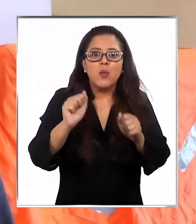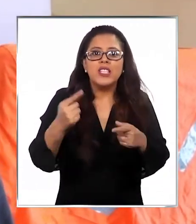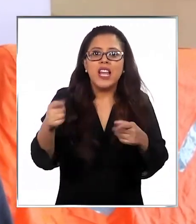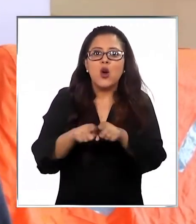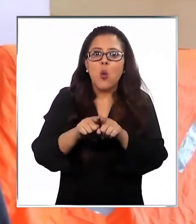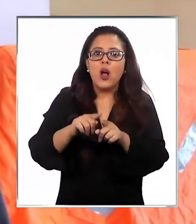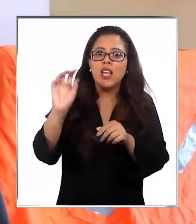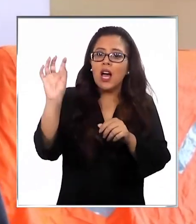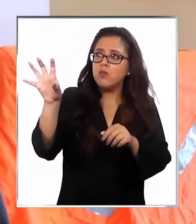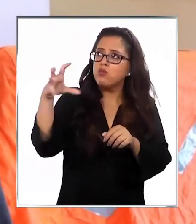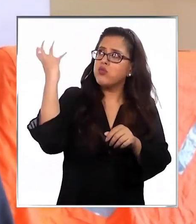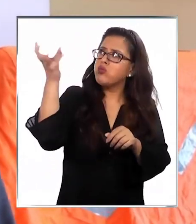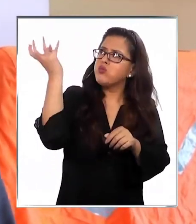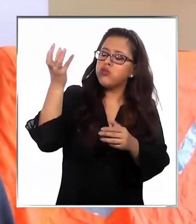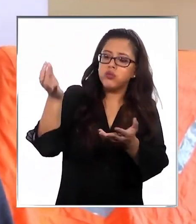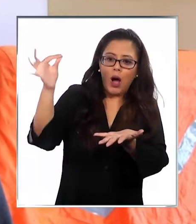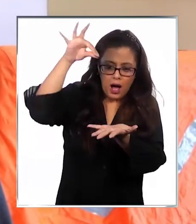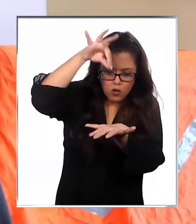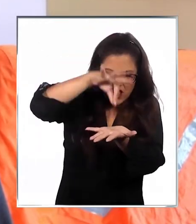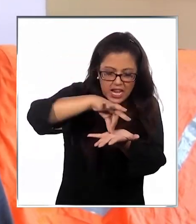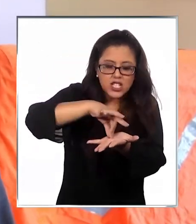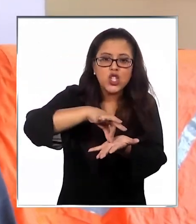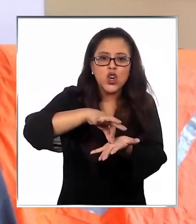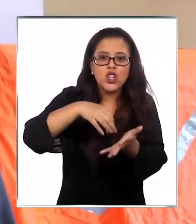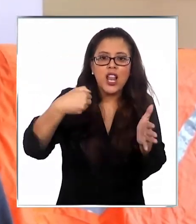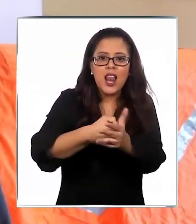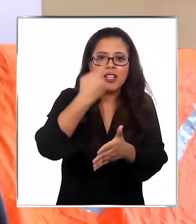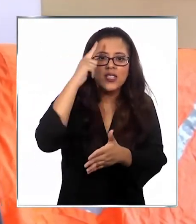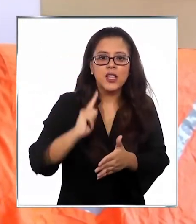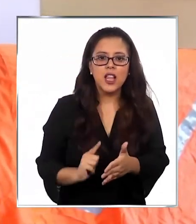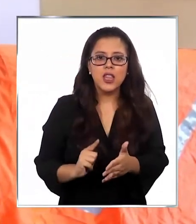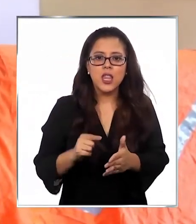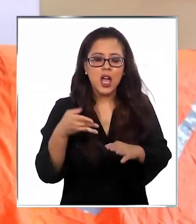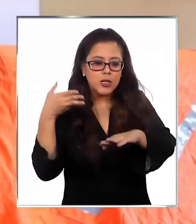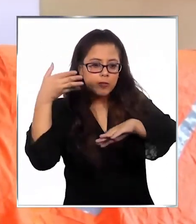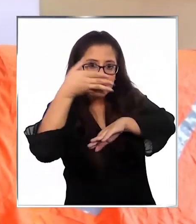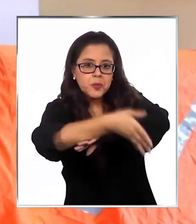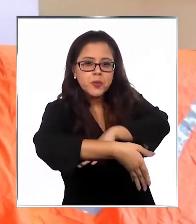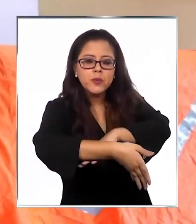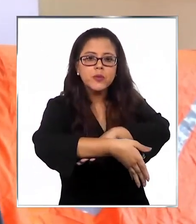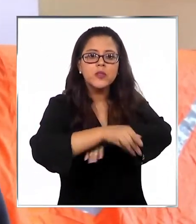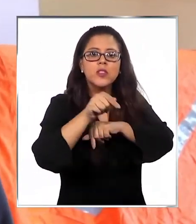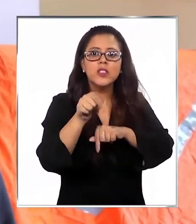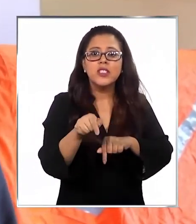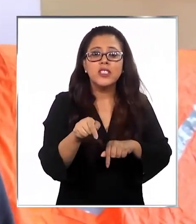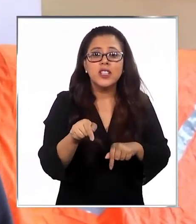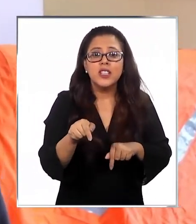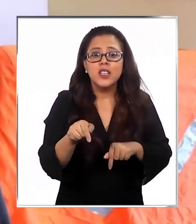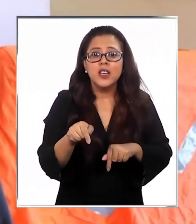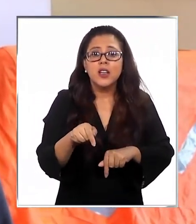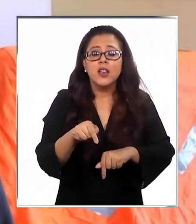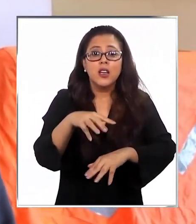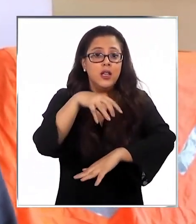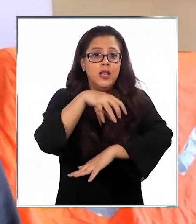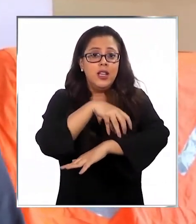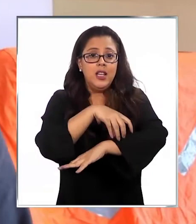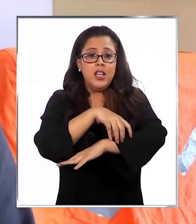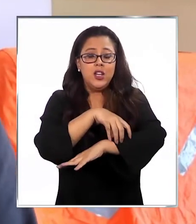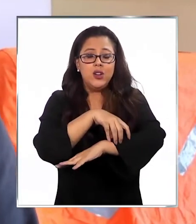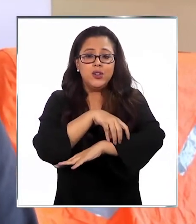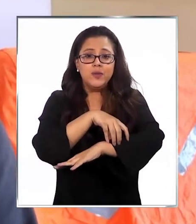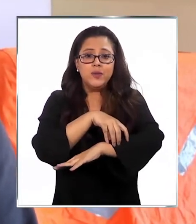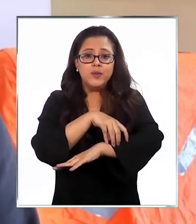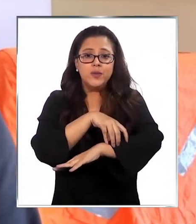localizarla en el lugar, en el área que esté el accidente. Y eso, en la lejanía de la región, que